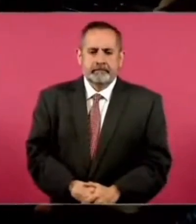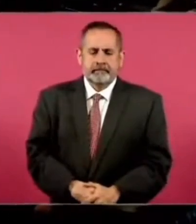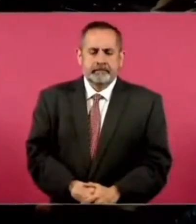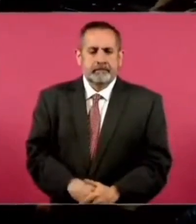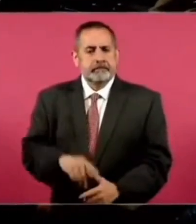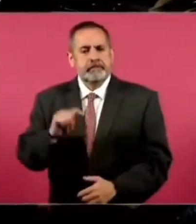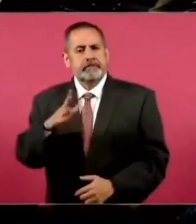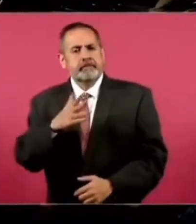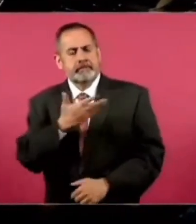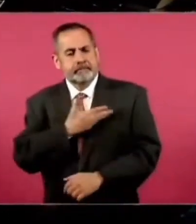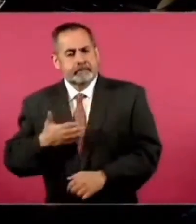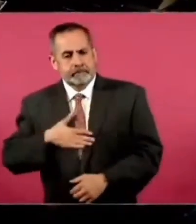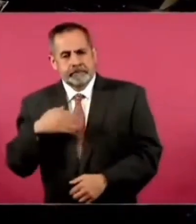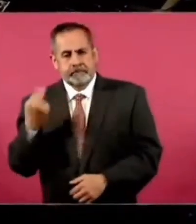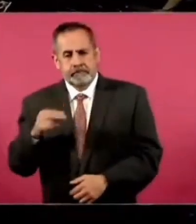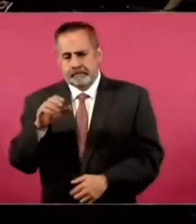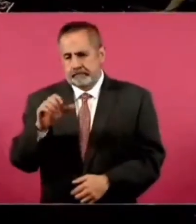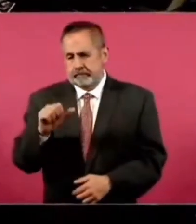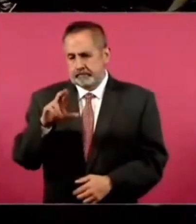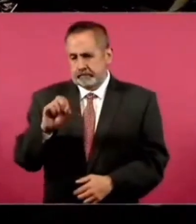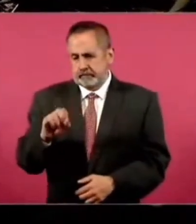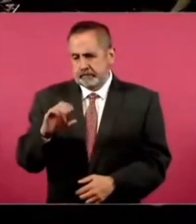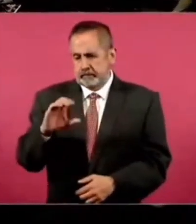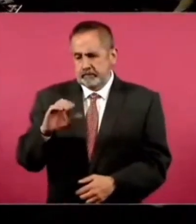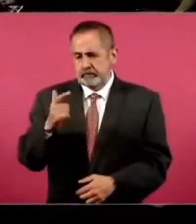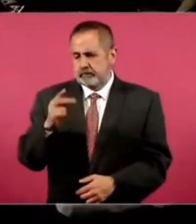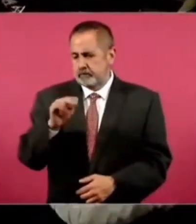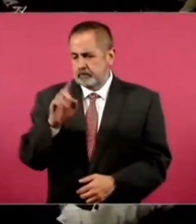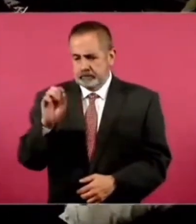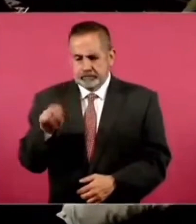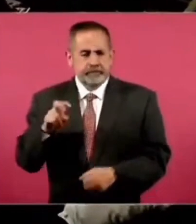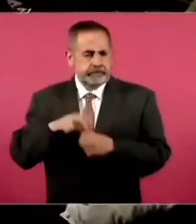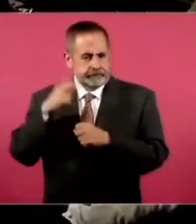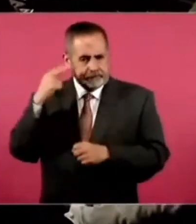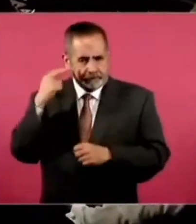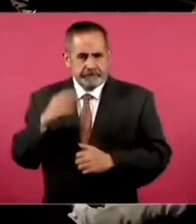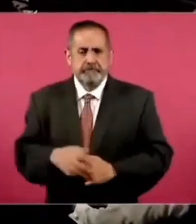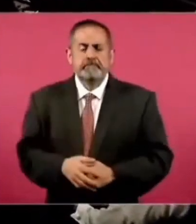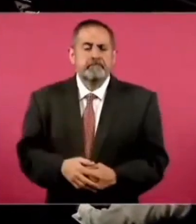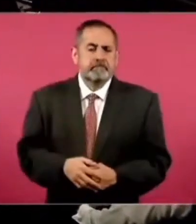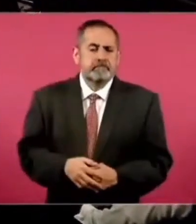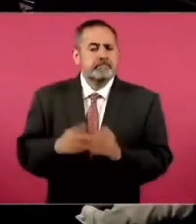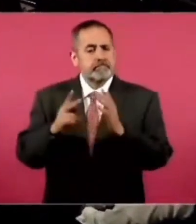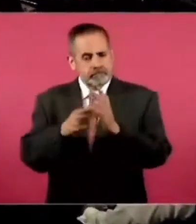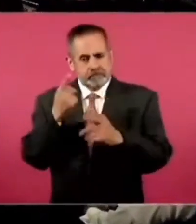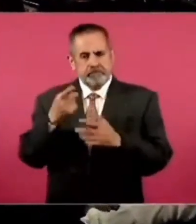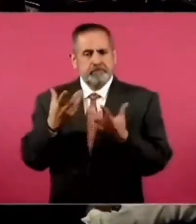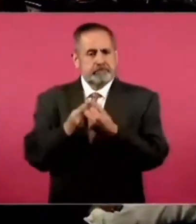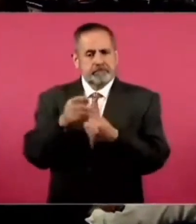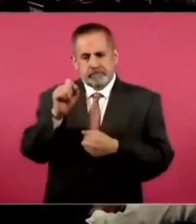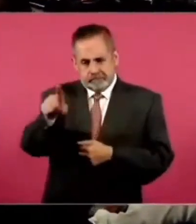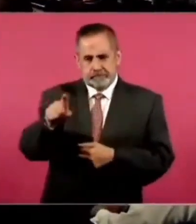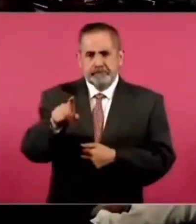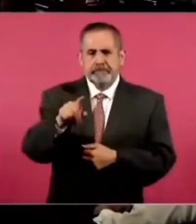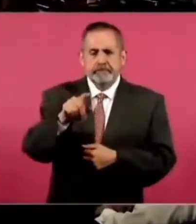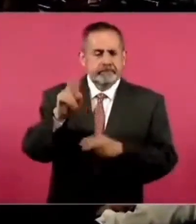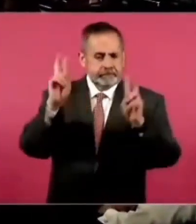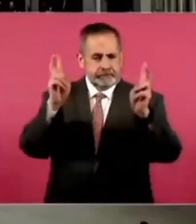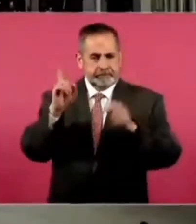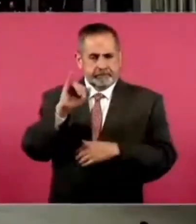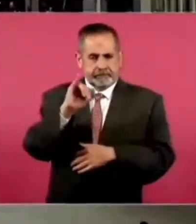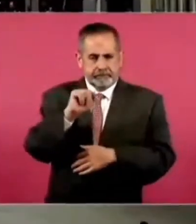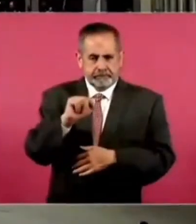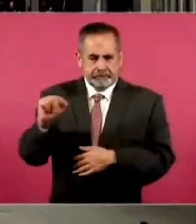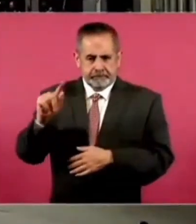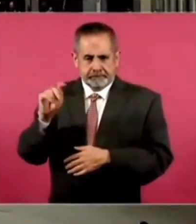¿Qué tal, presidente? Buen día, Carlos Guzmán de Cuatro Media Telecomunicaciones, ABA Noticias Veracruz. Pues retomando ese tema del Issste, que es un tema muy escabroso, yo